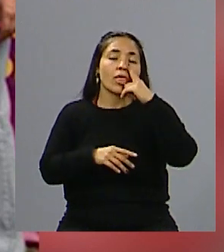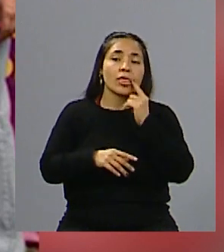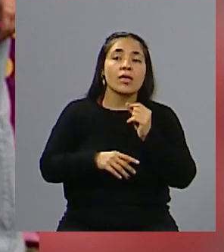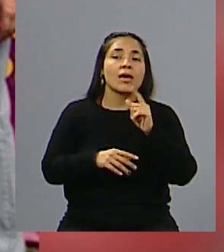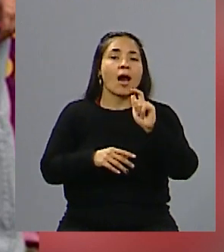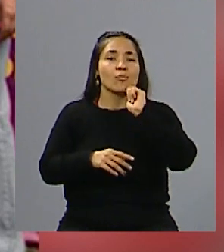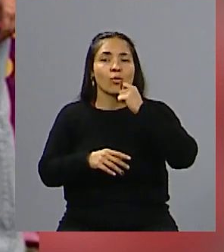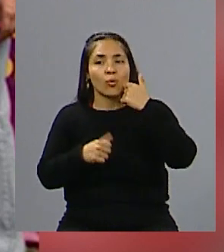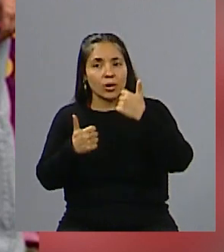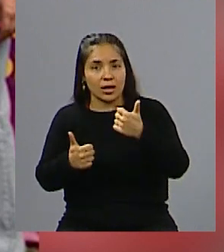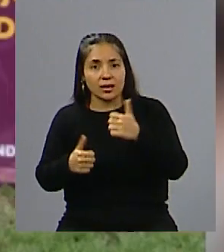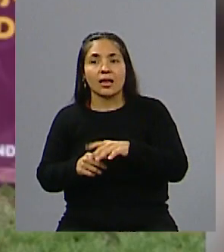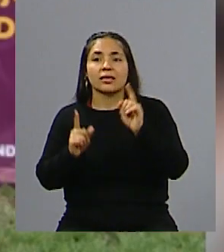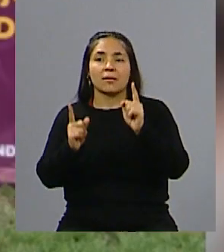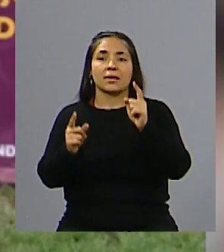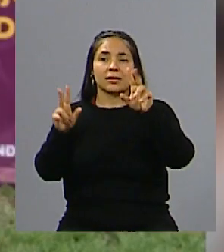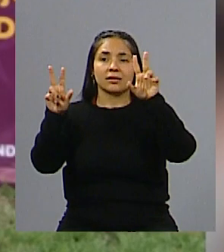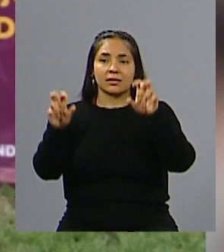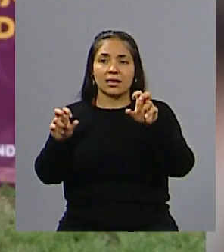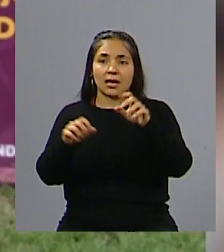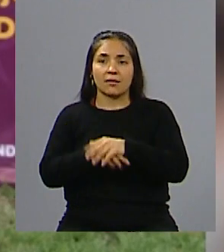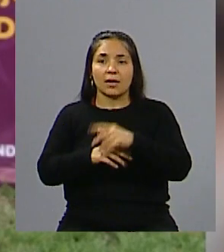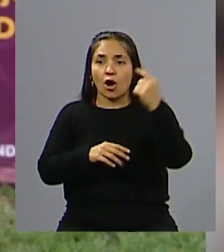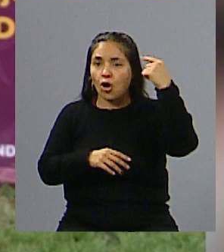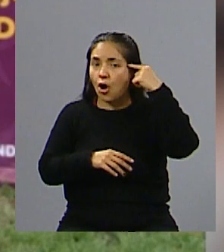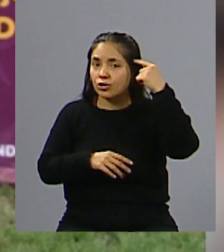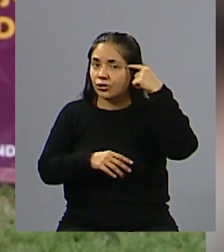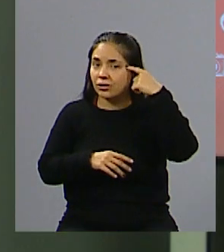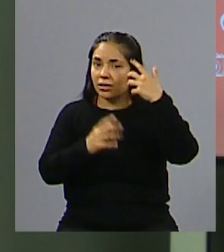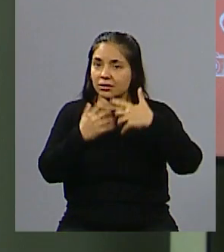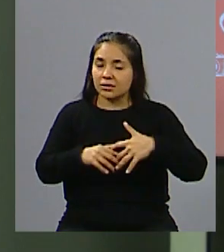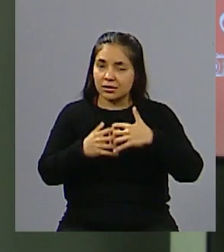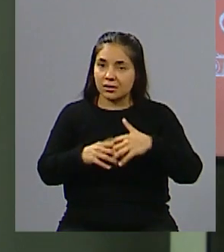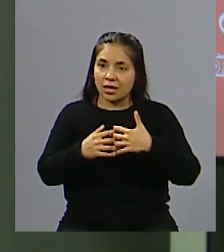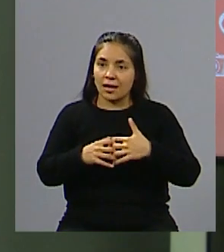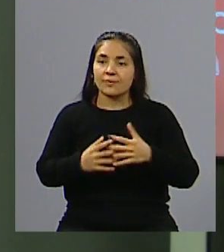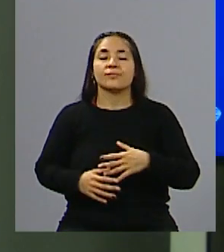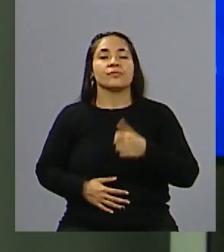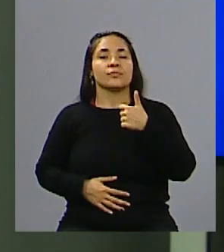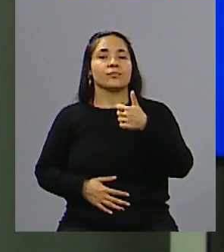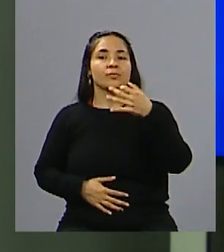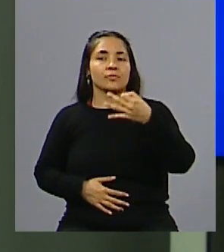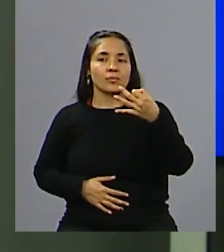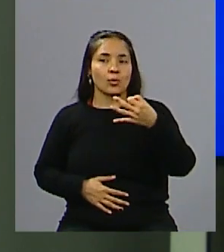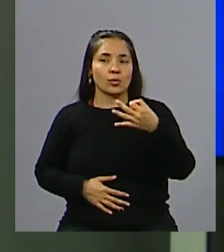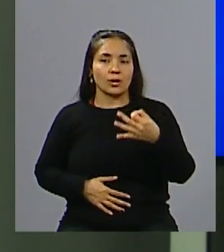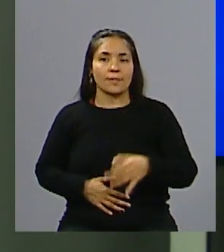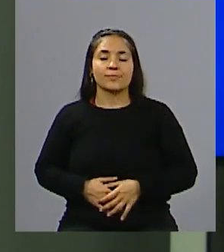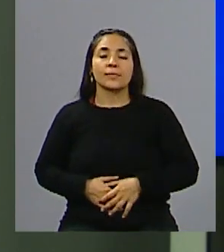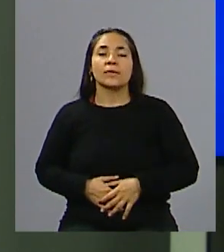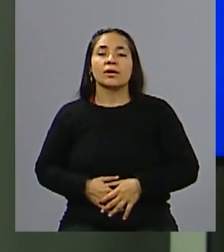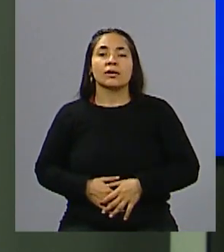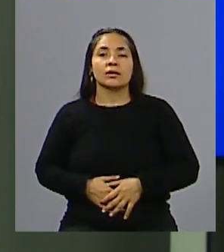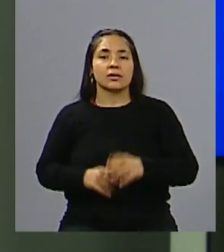muy rica, y sobre todo para este tema de la toma de conciencia. Sin duda, y de alguna manera